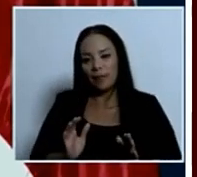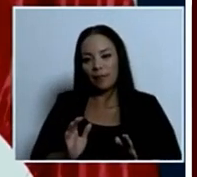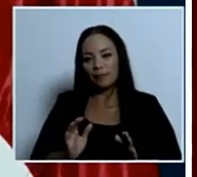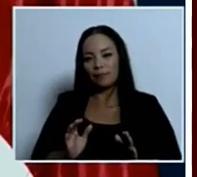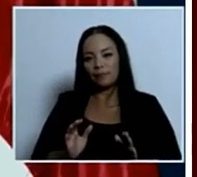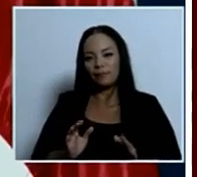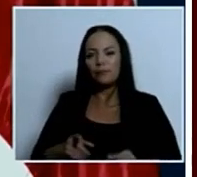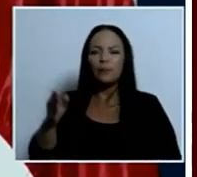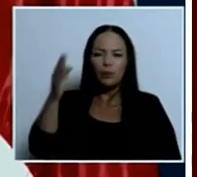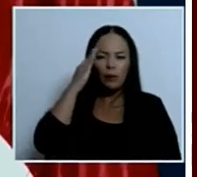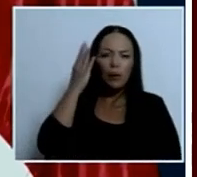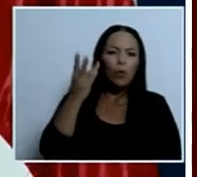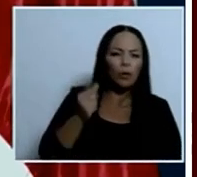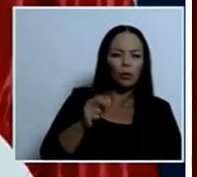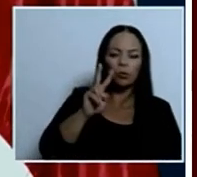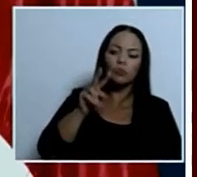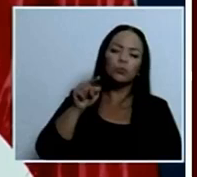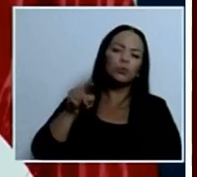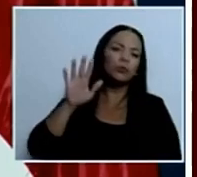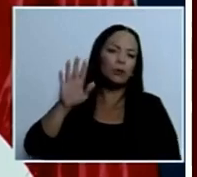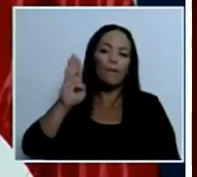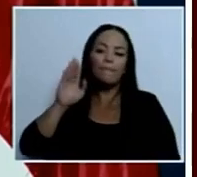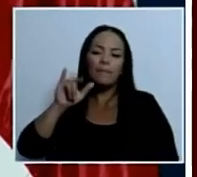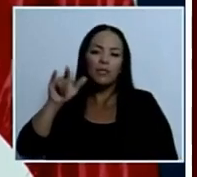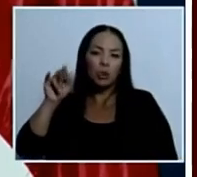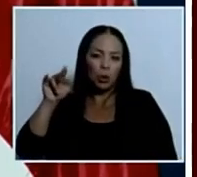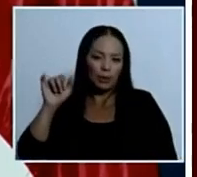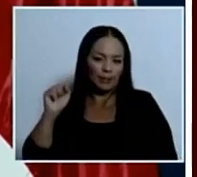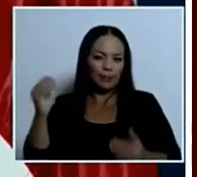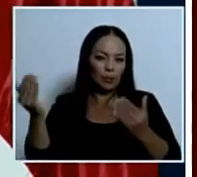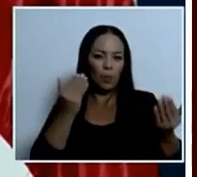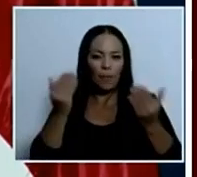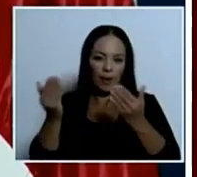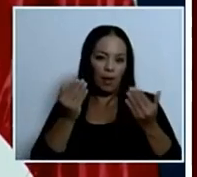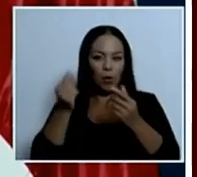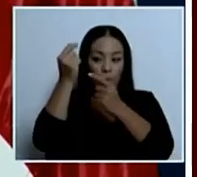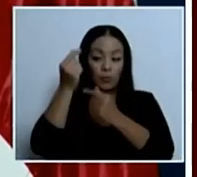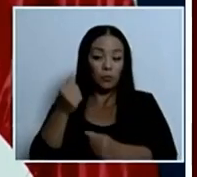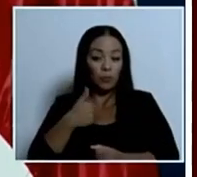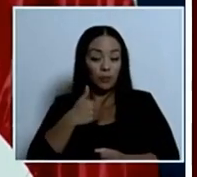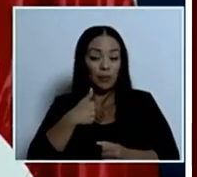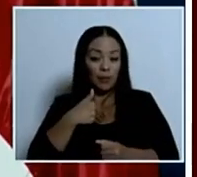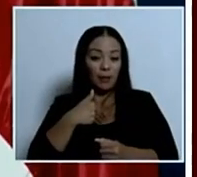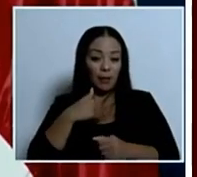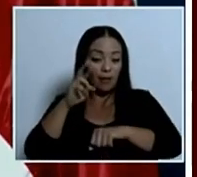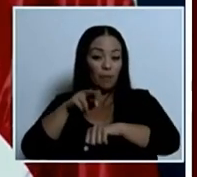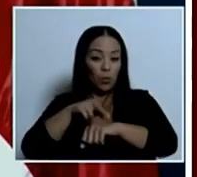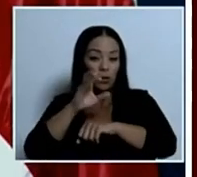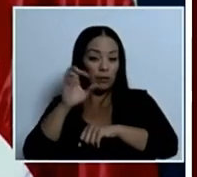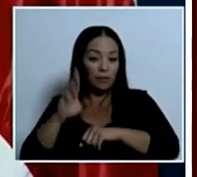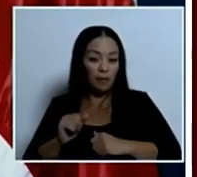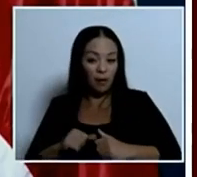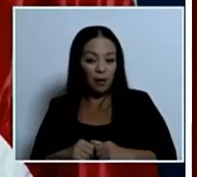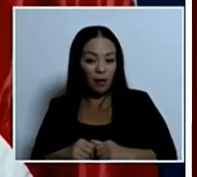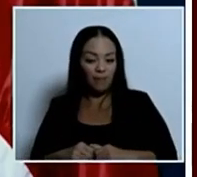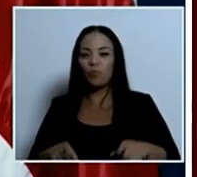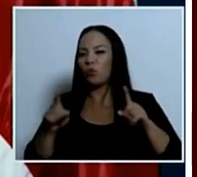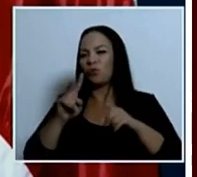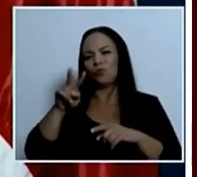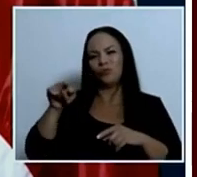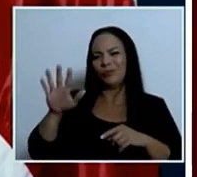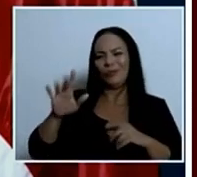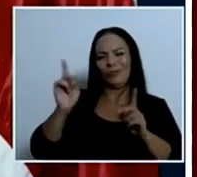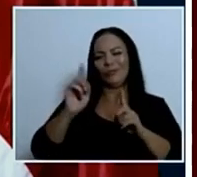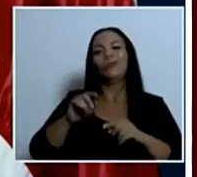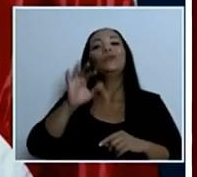sabe cuántos son 2.5 billones con respecto al presupuesto de la república y es más se le deben 9 entonces